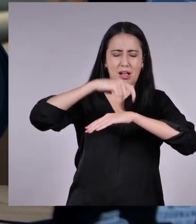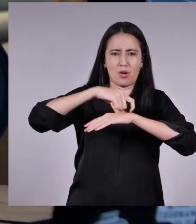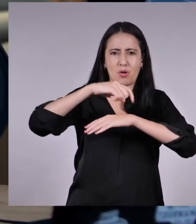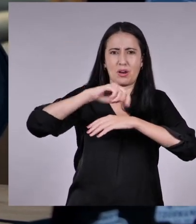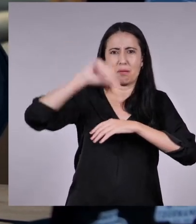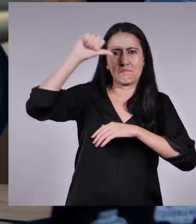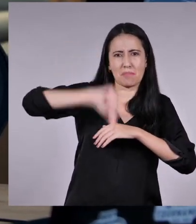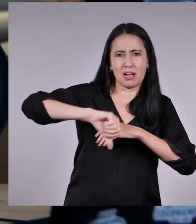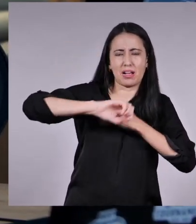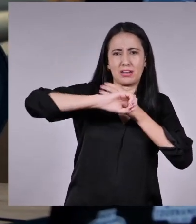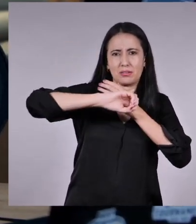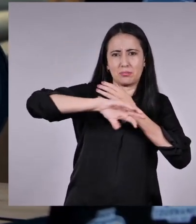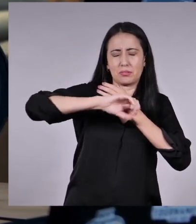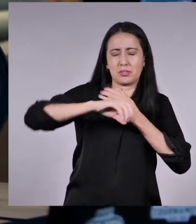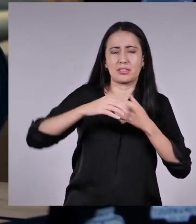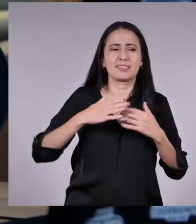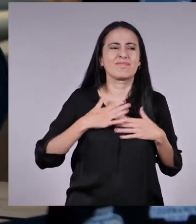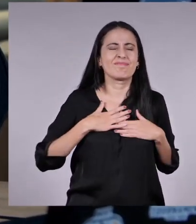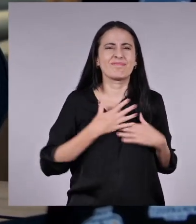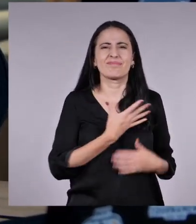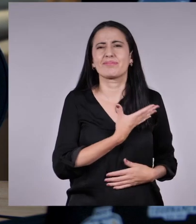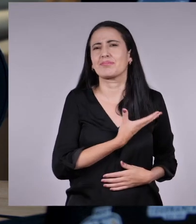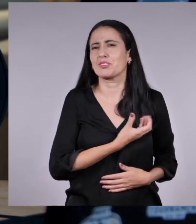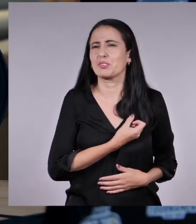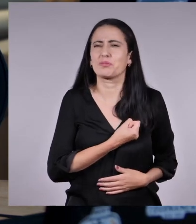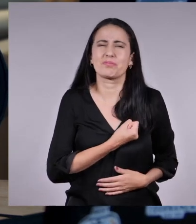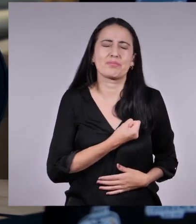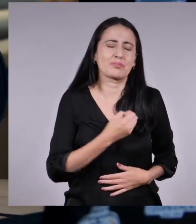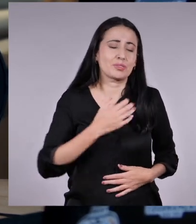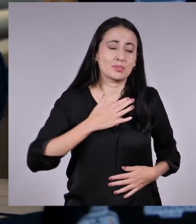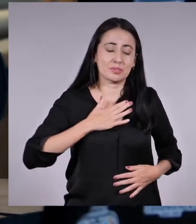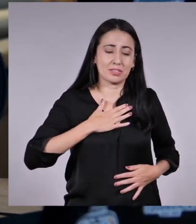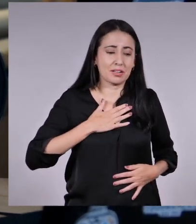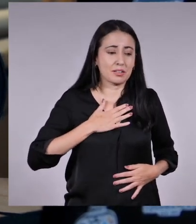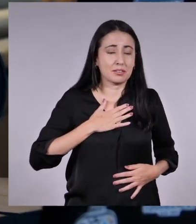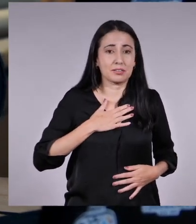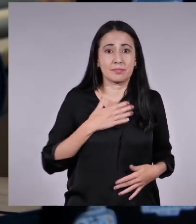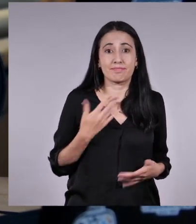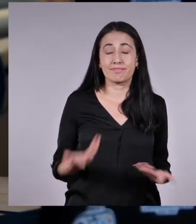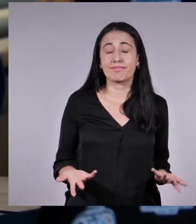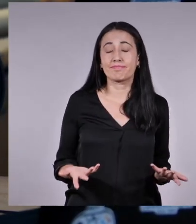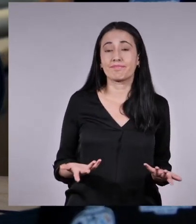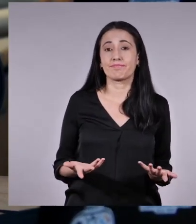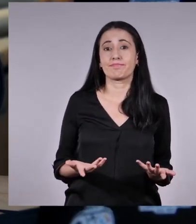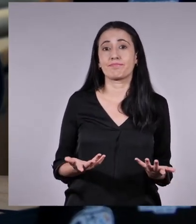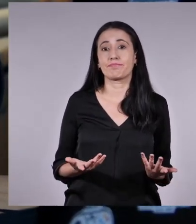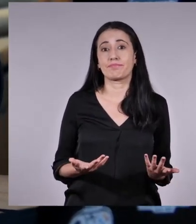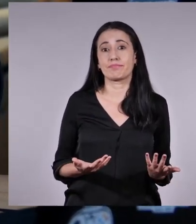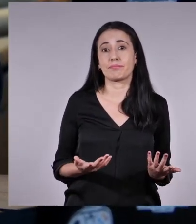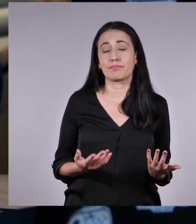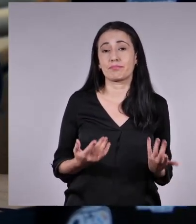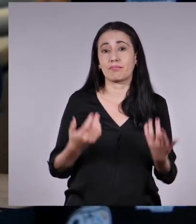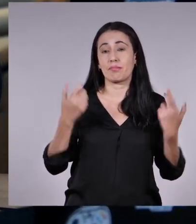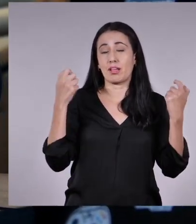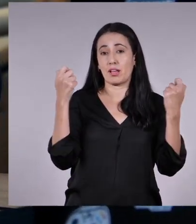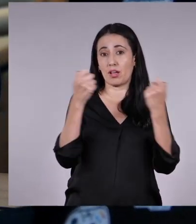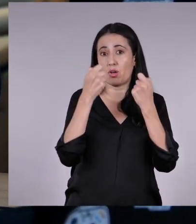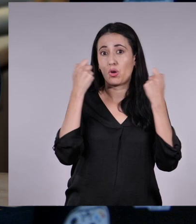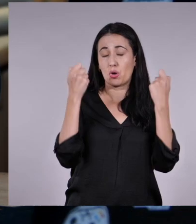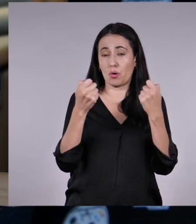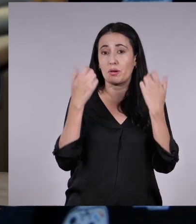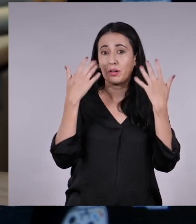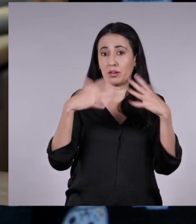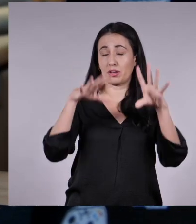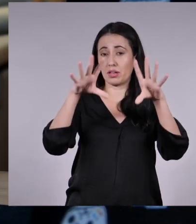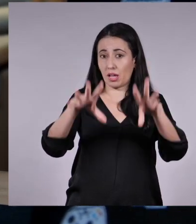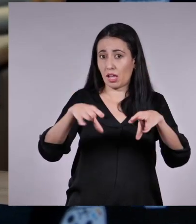La verdad, estoy un poco frustrado por esto. Y aunque debería centrarme en lo bueno, que es que algunos de ustedes